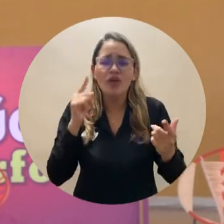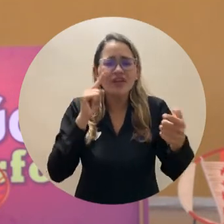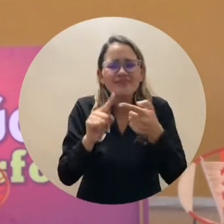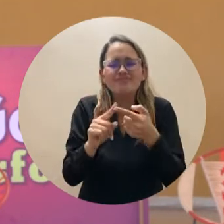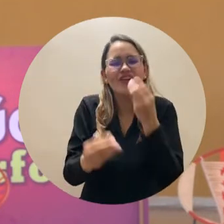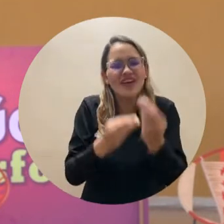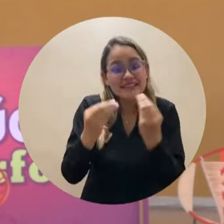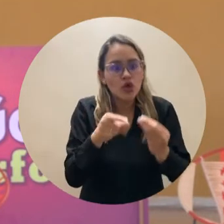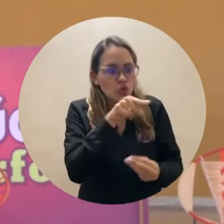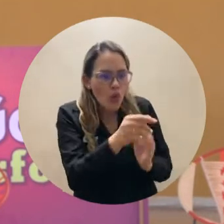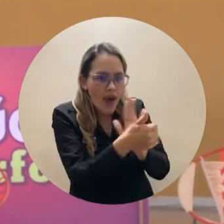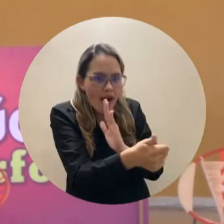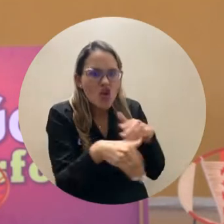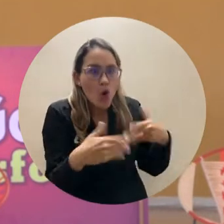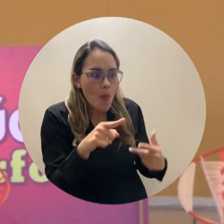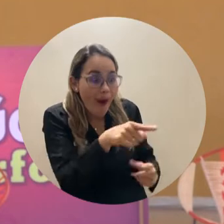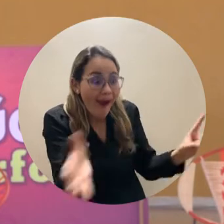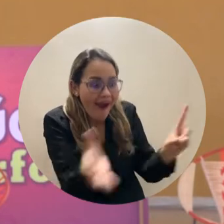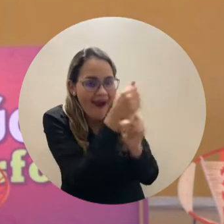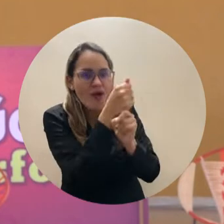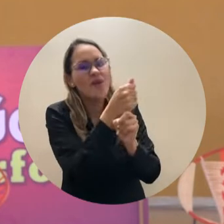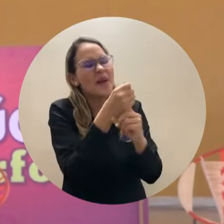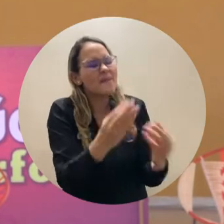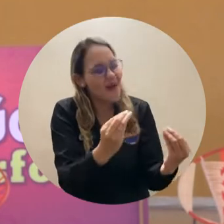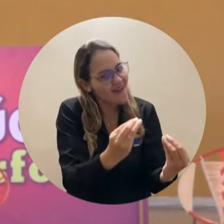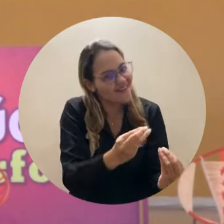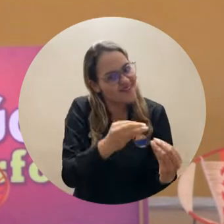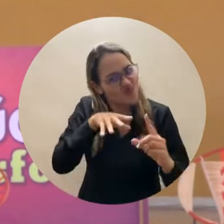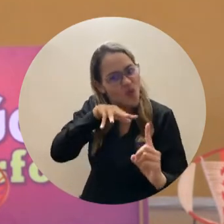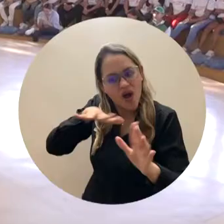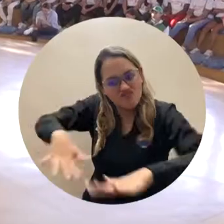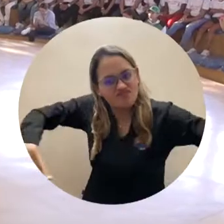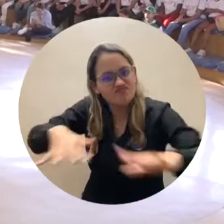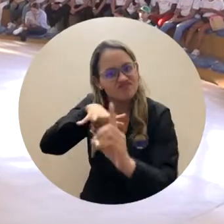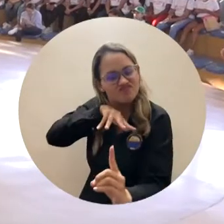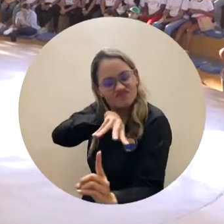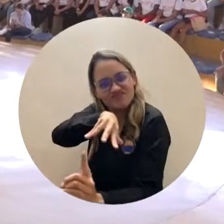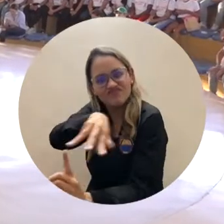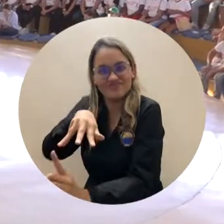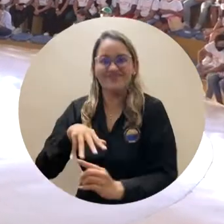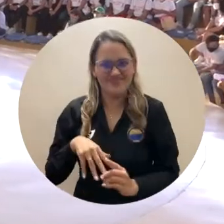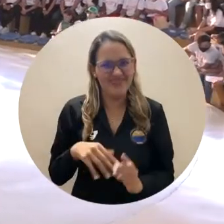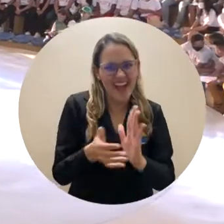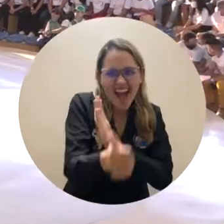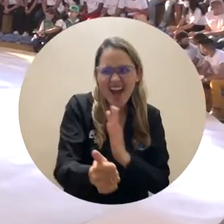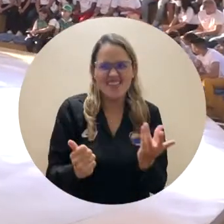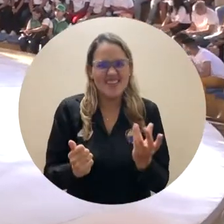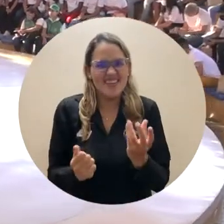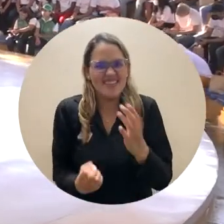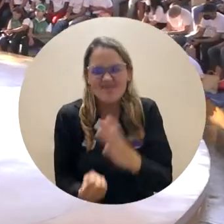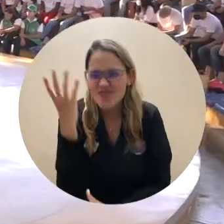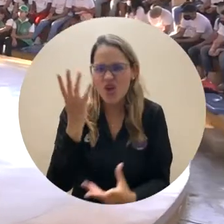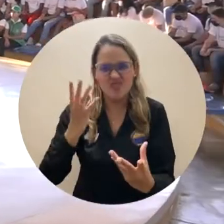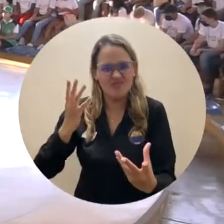ICBF. Es una estrategia que busca detonar los talentos de los y las jóvenes para que puedan transformar el territorio, transformar el territorio desde sus